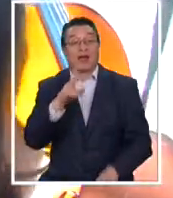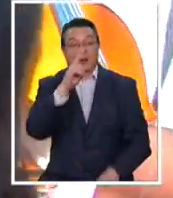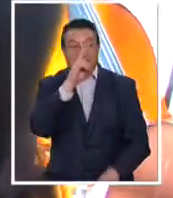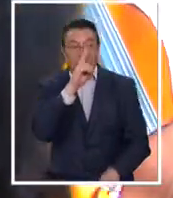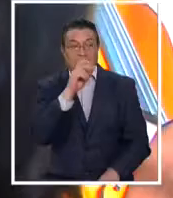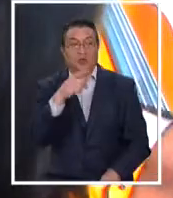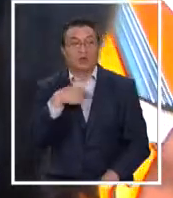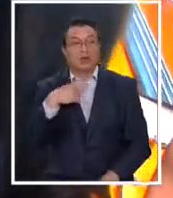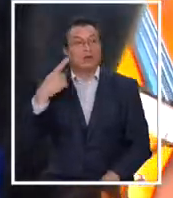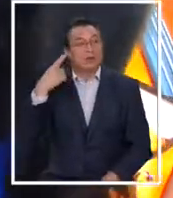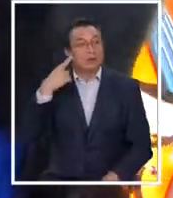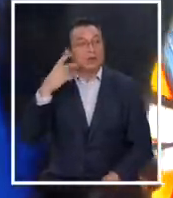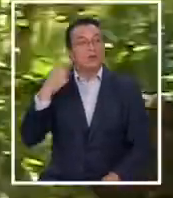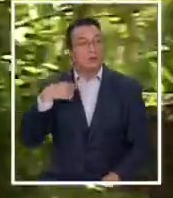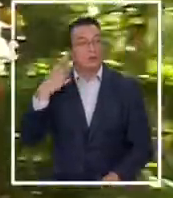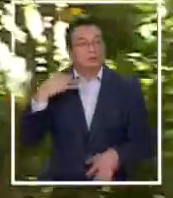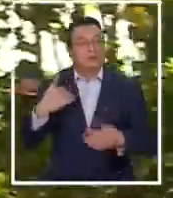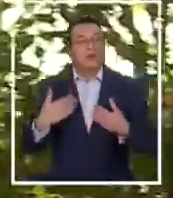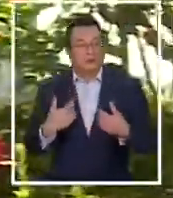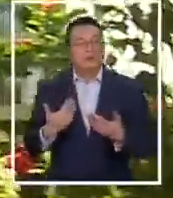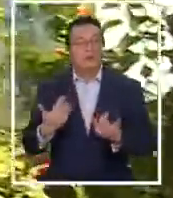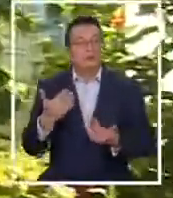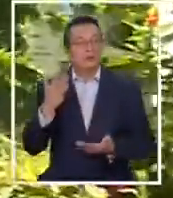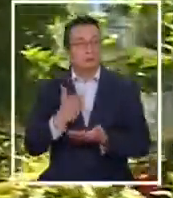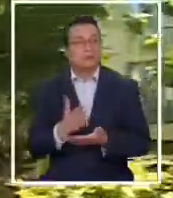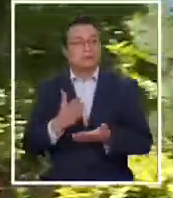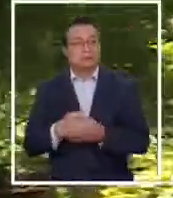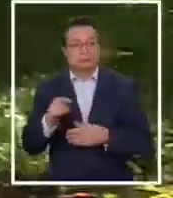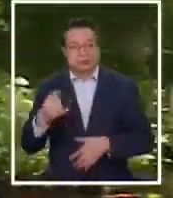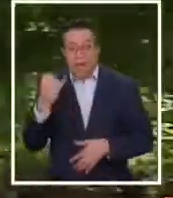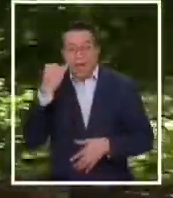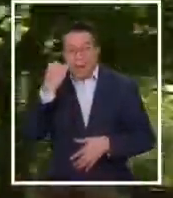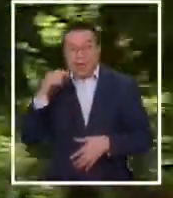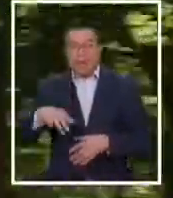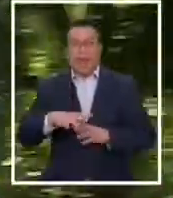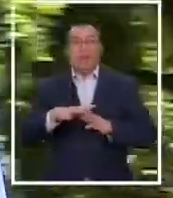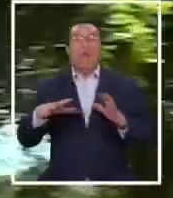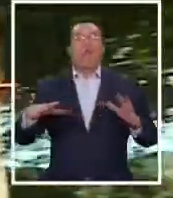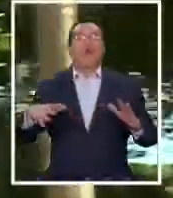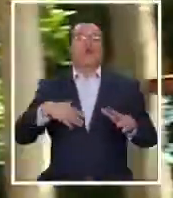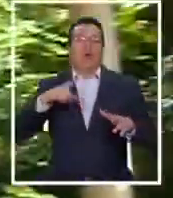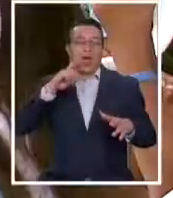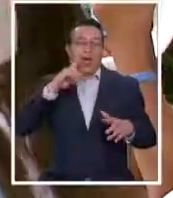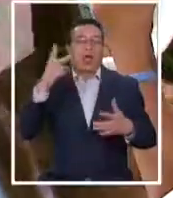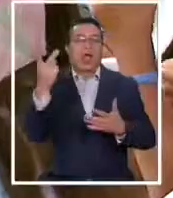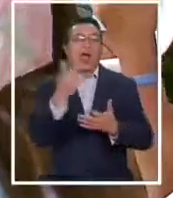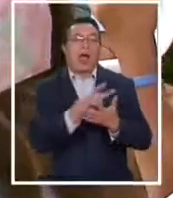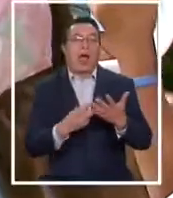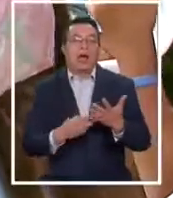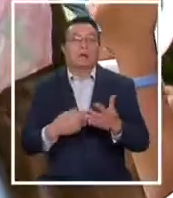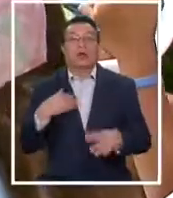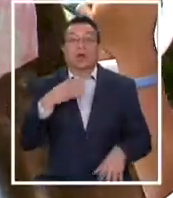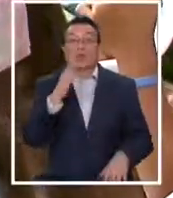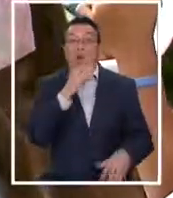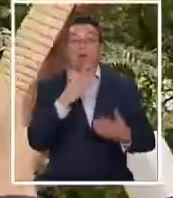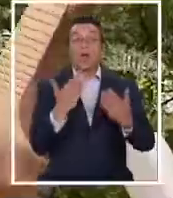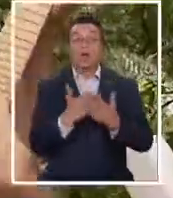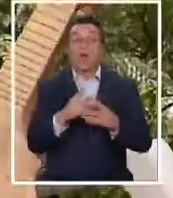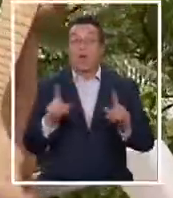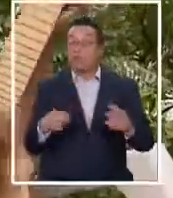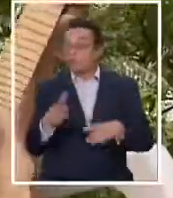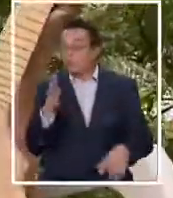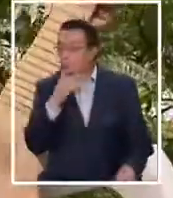llamado siempre. Era una necesidad en esta isla tremendamente artística. Y el hecho de que no hubiera una escuela de música